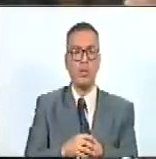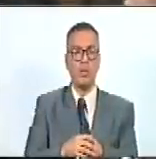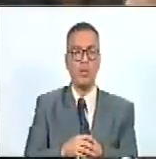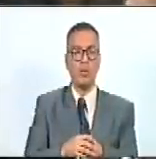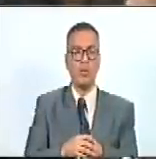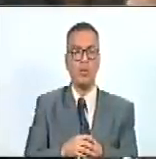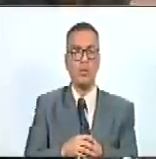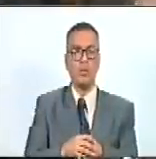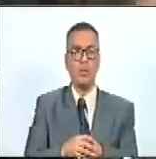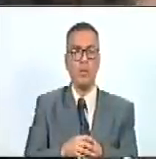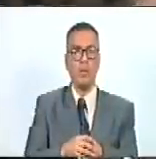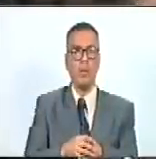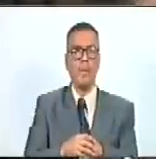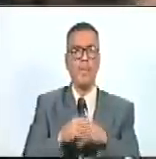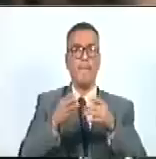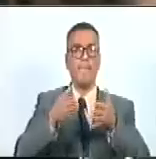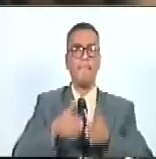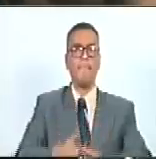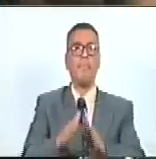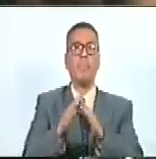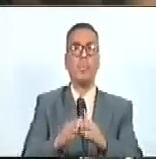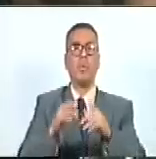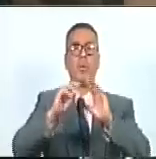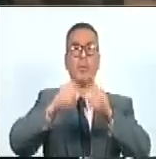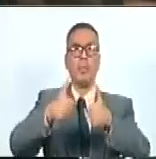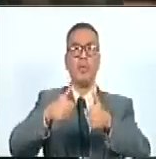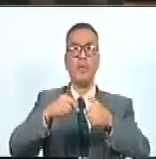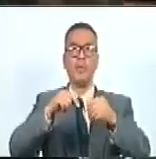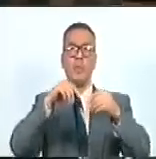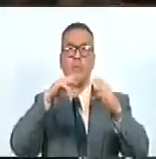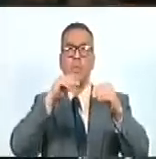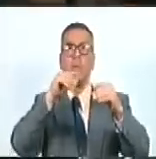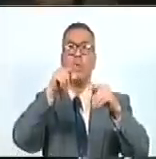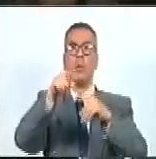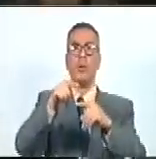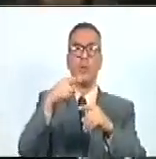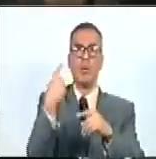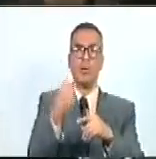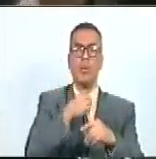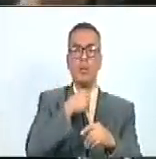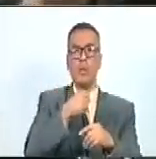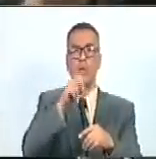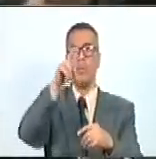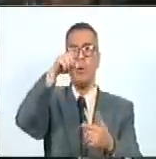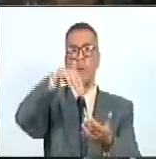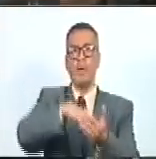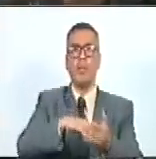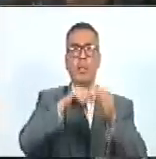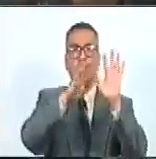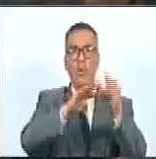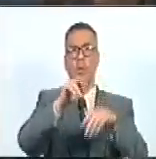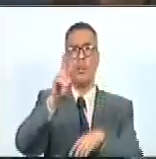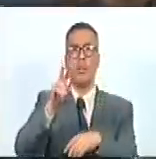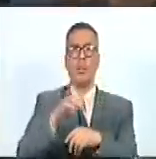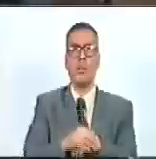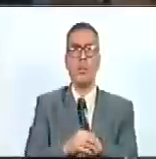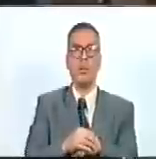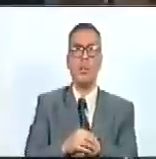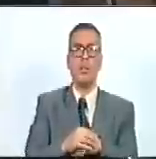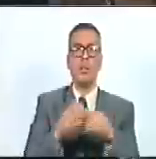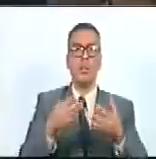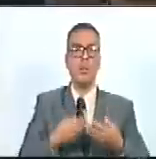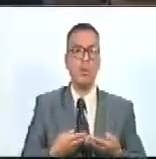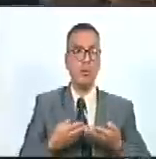en el natalicio de la locución en Venezuela. Tal día como hoy, en el año 1942, se